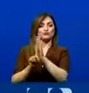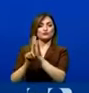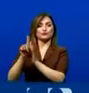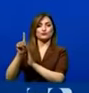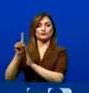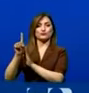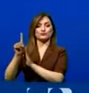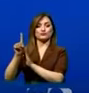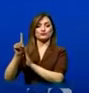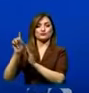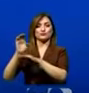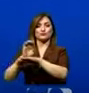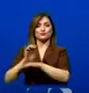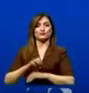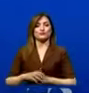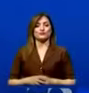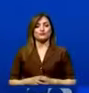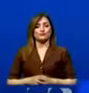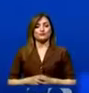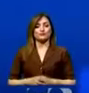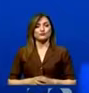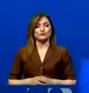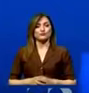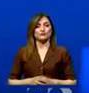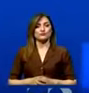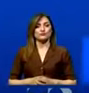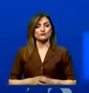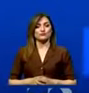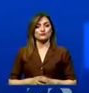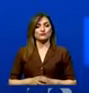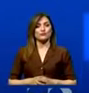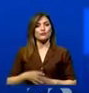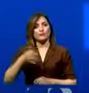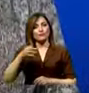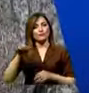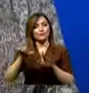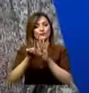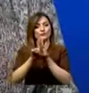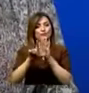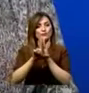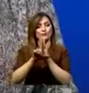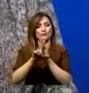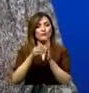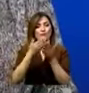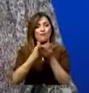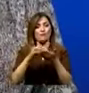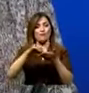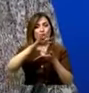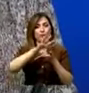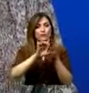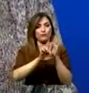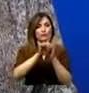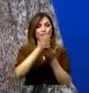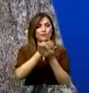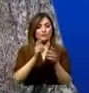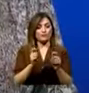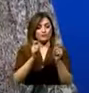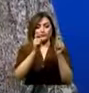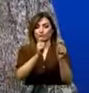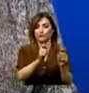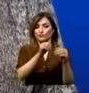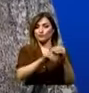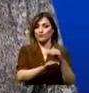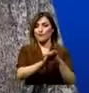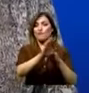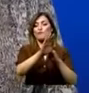de este país. Por lo tanto, en el momento en que esa ley llegue a la Comisión de Desarrollo Económico, a la cual ha sido enviada